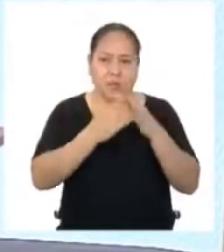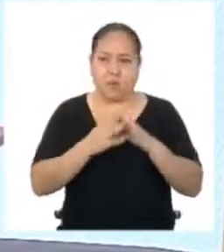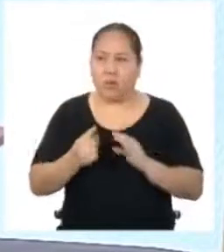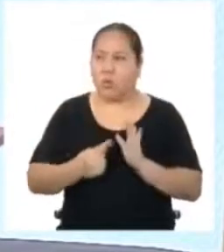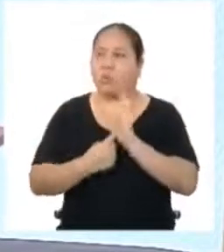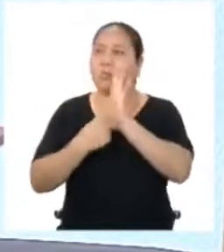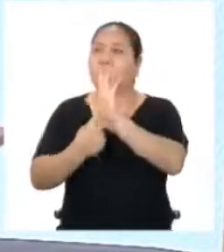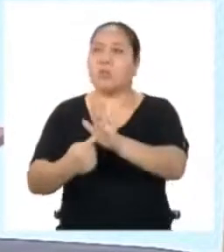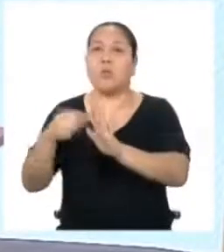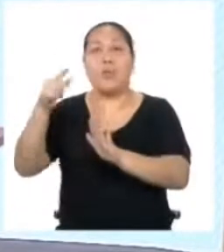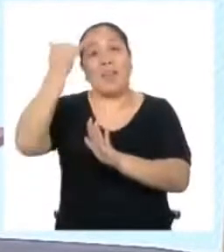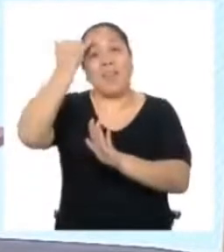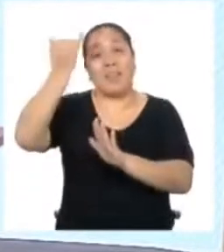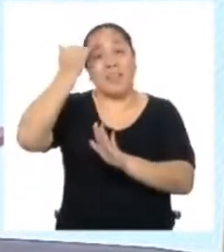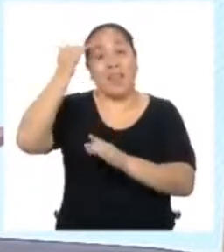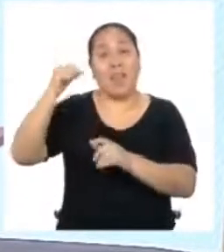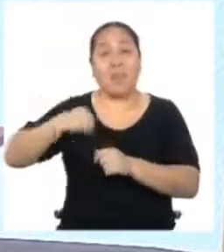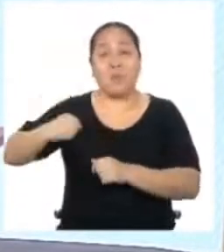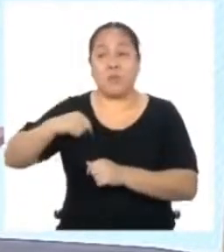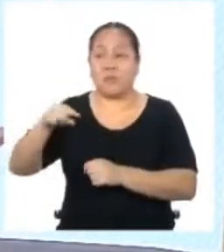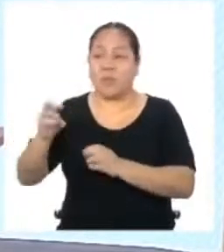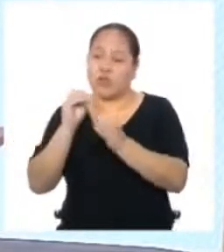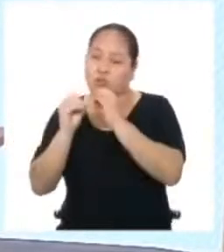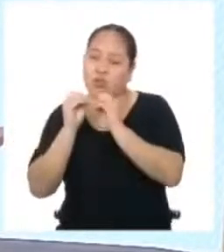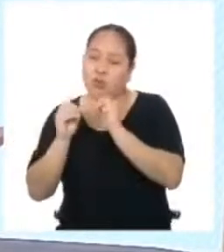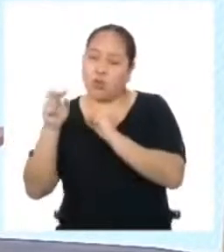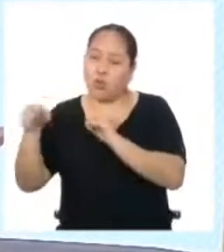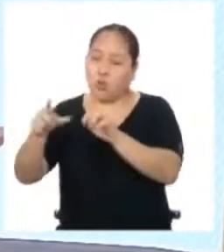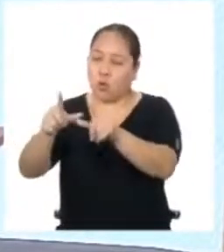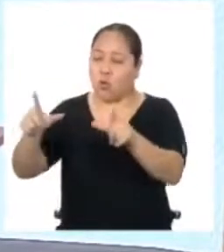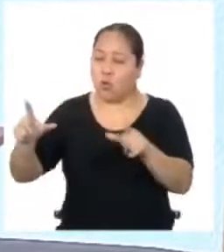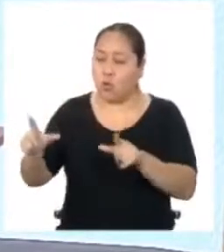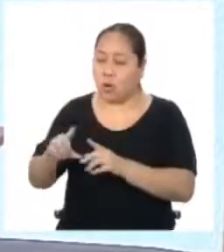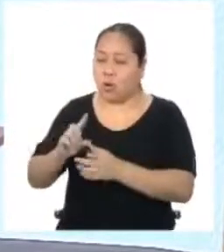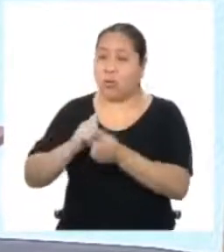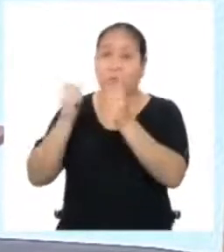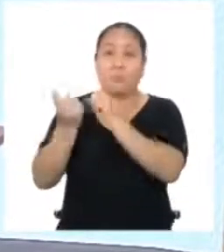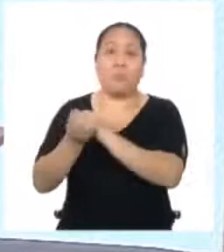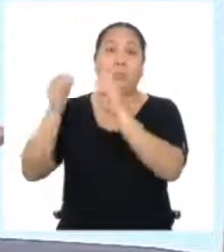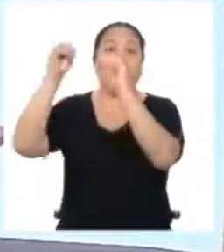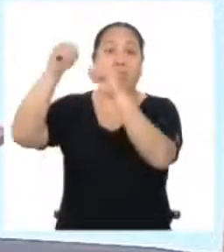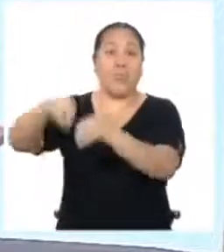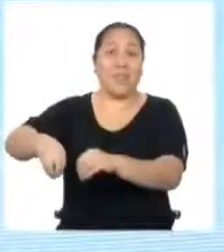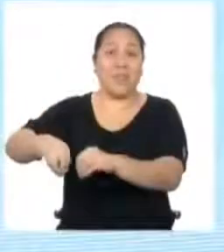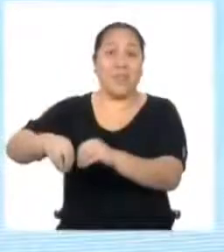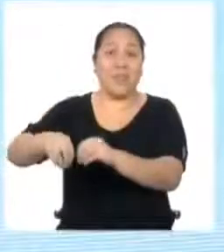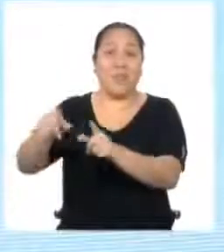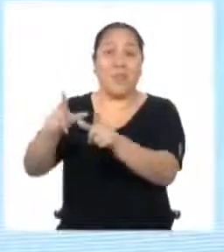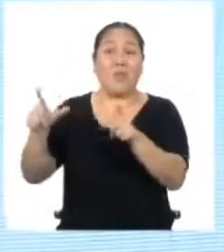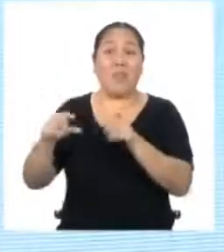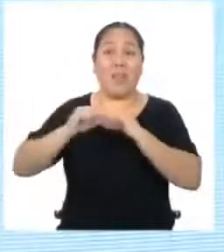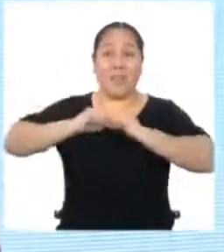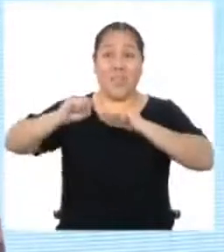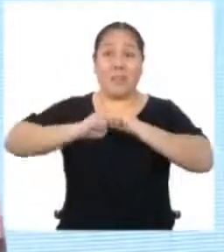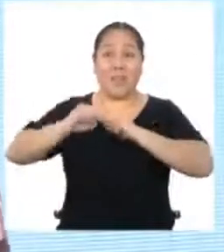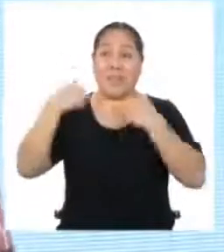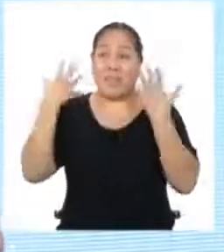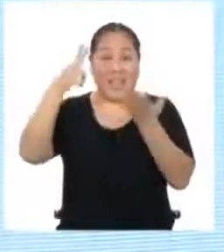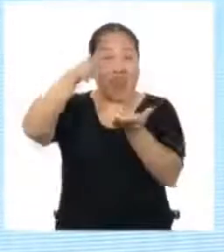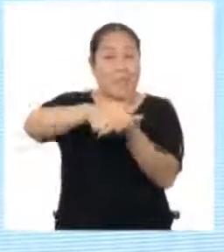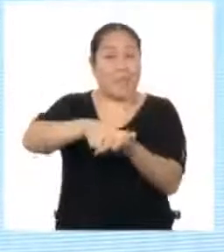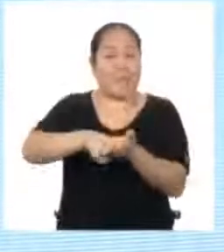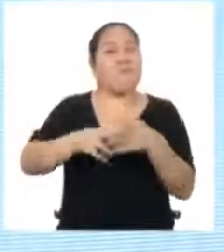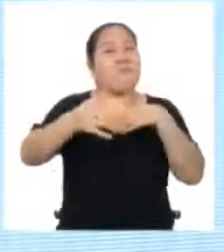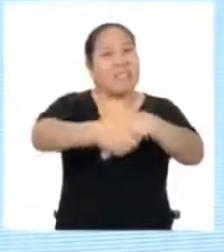propuesta a la municipalidad para renovar un terreno abandonado y convertirlo en una cancha de deporte Y la aprobaron ¡Felicitaciones!